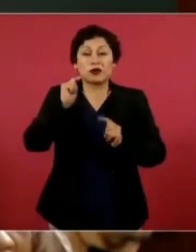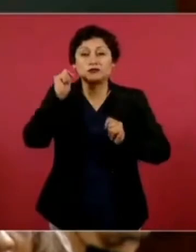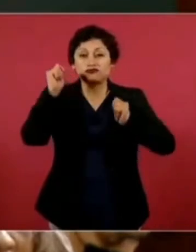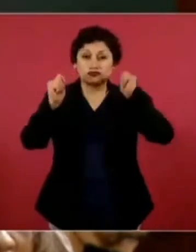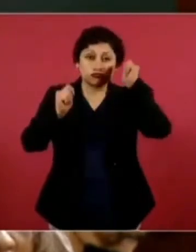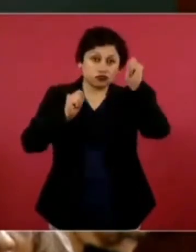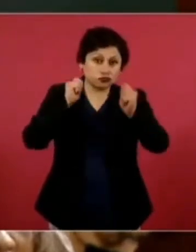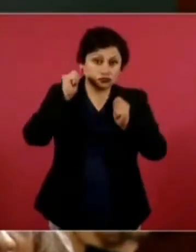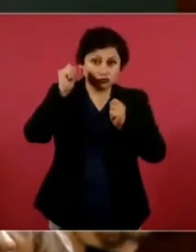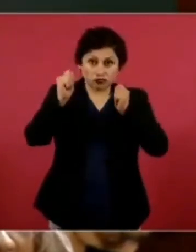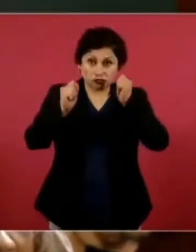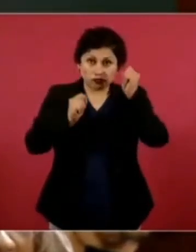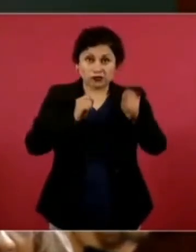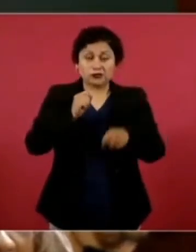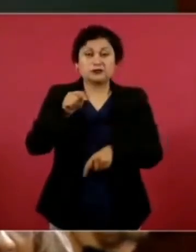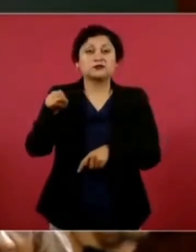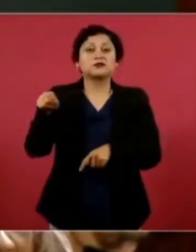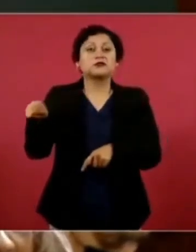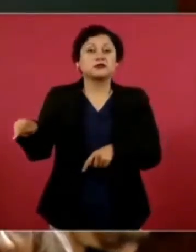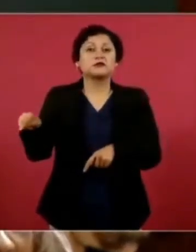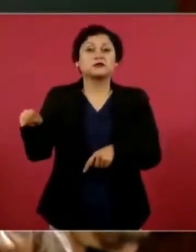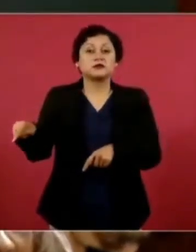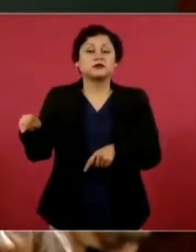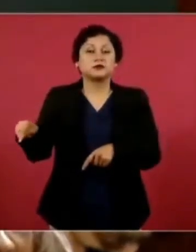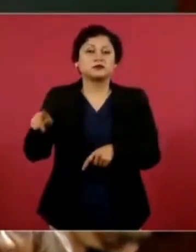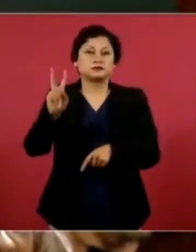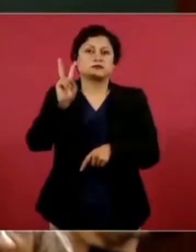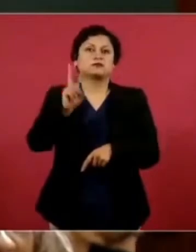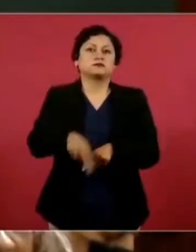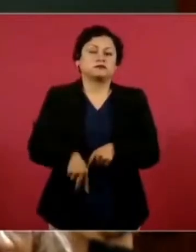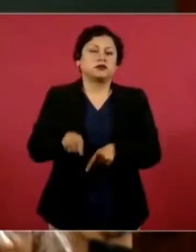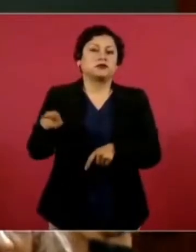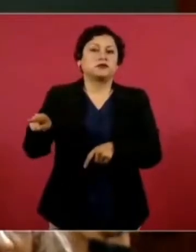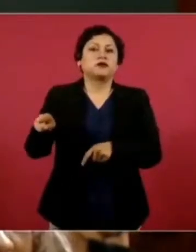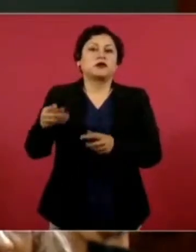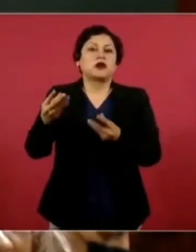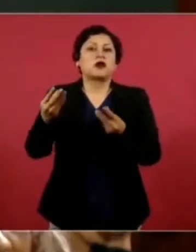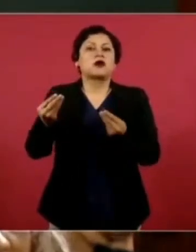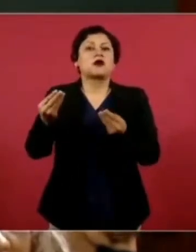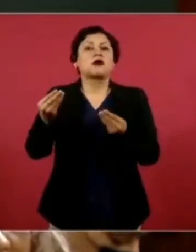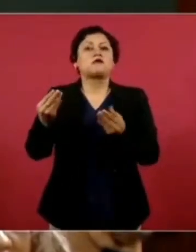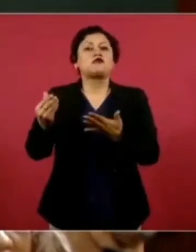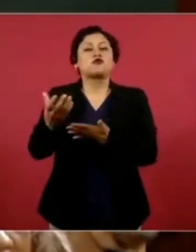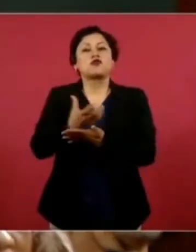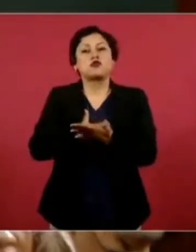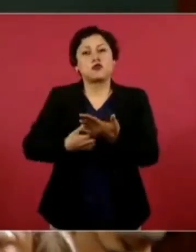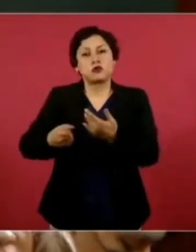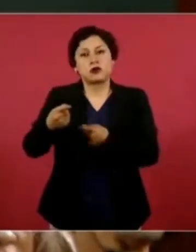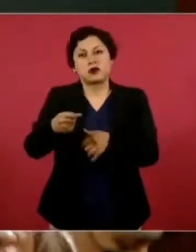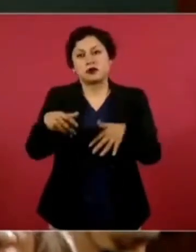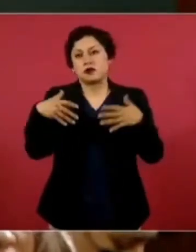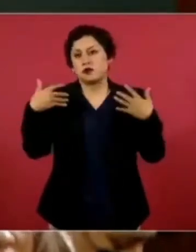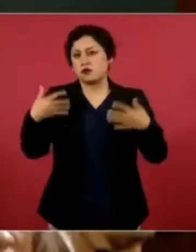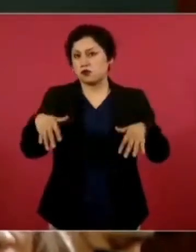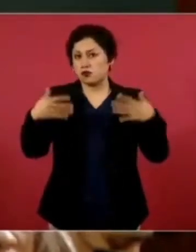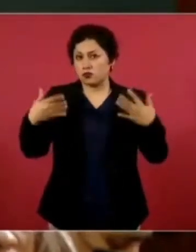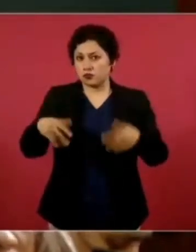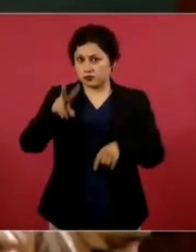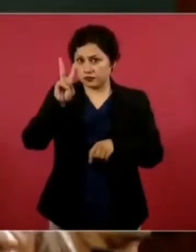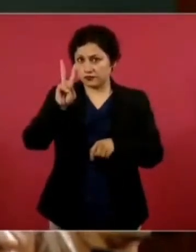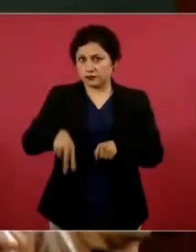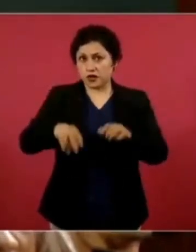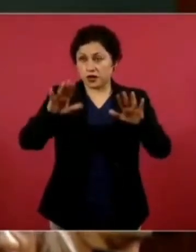llegan muchas divisas. Ahora batimos récord de divisas del